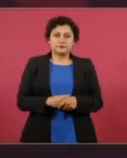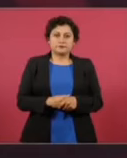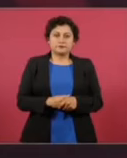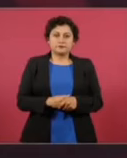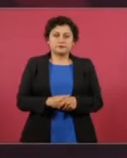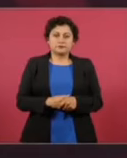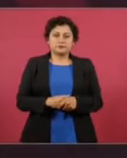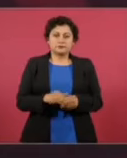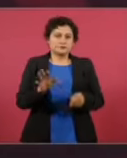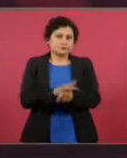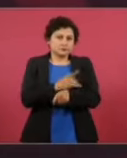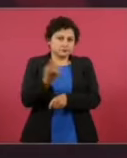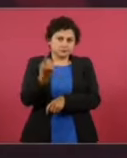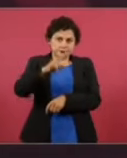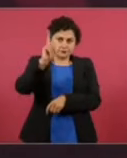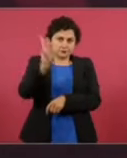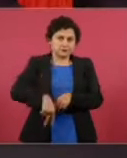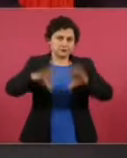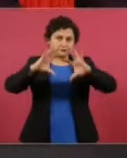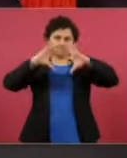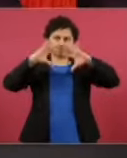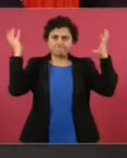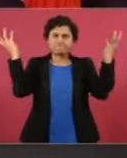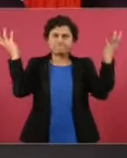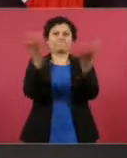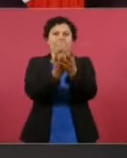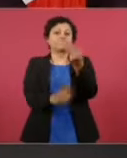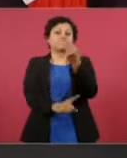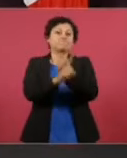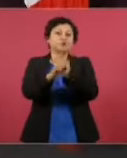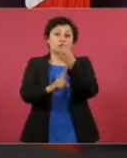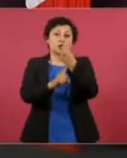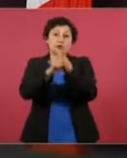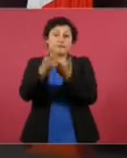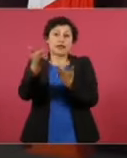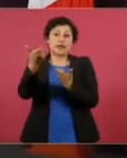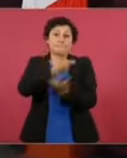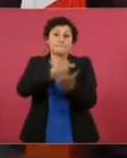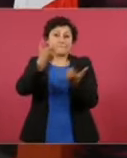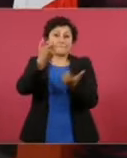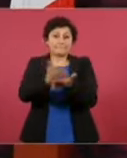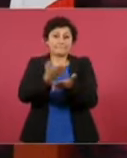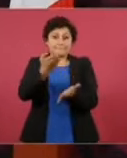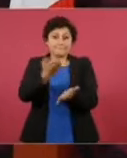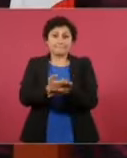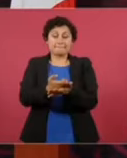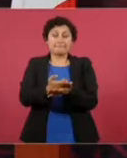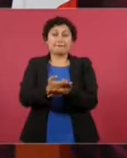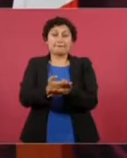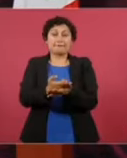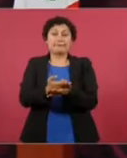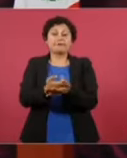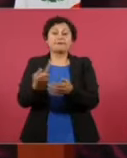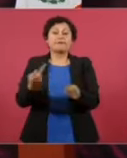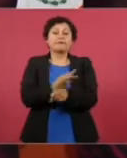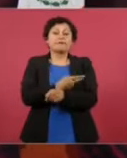crisis mundial en las finanzas. Entonces, se cayeron